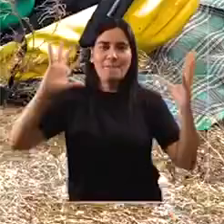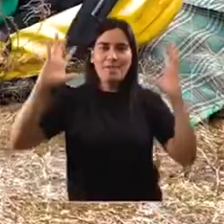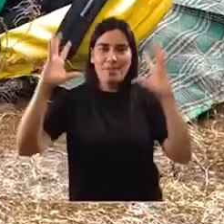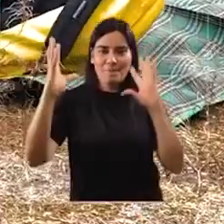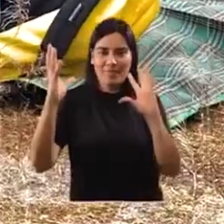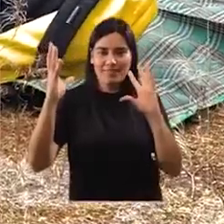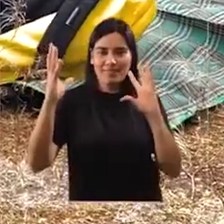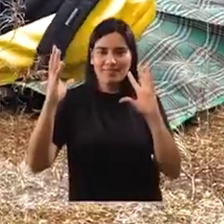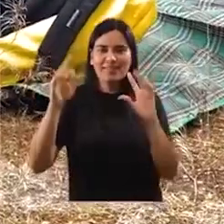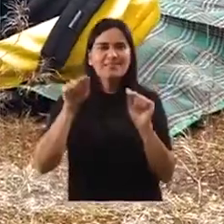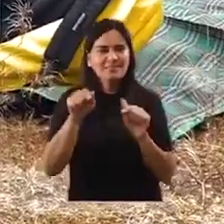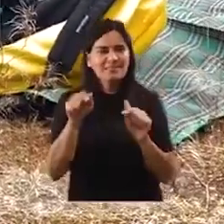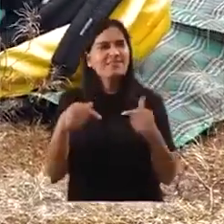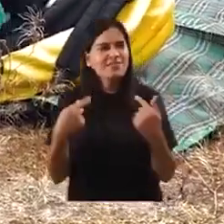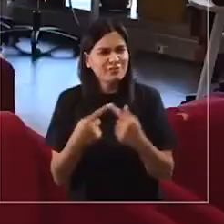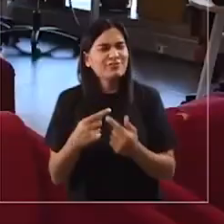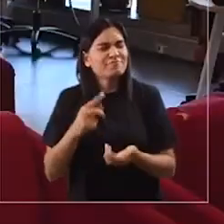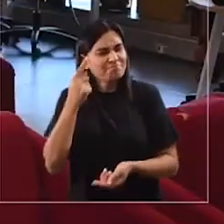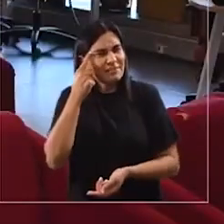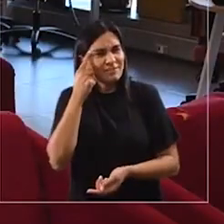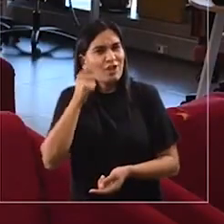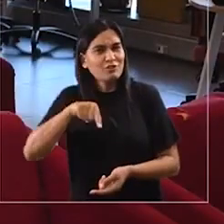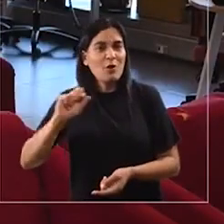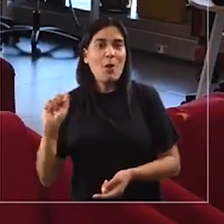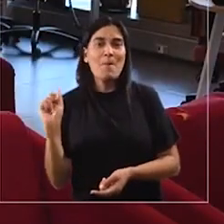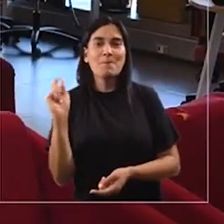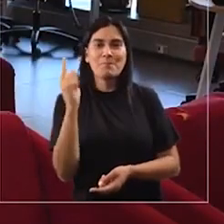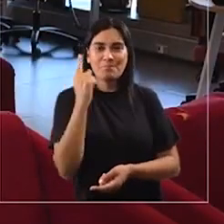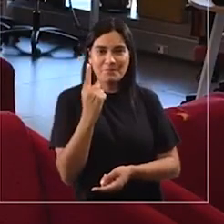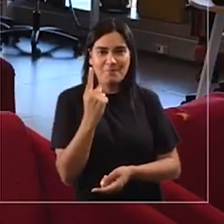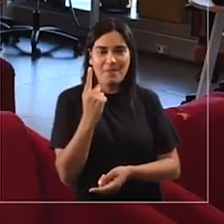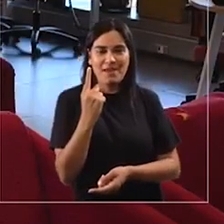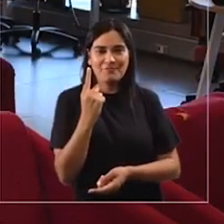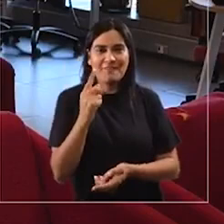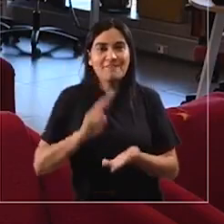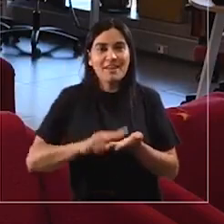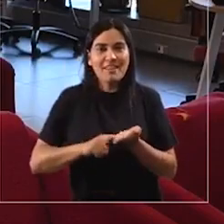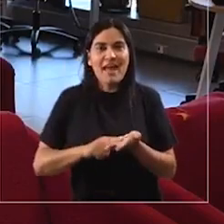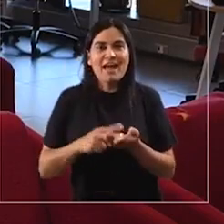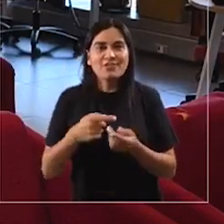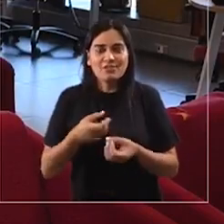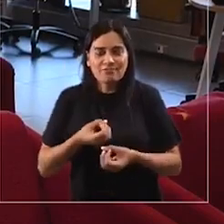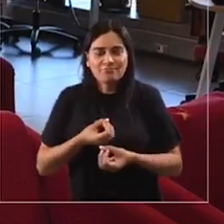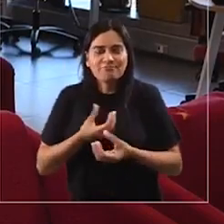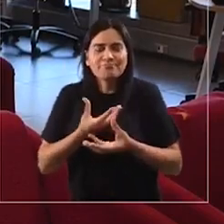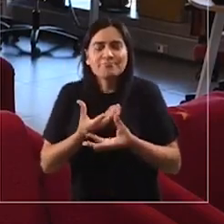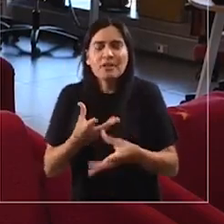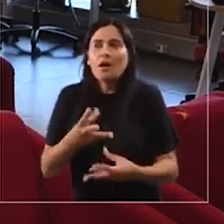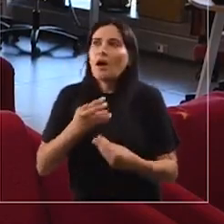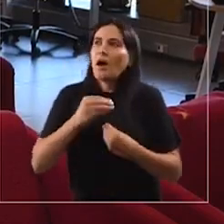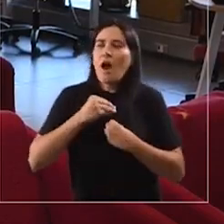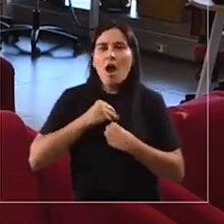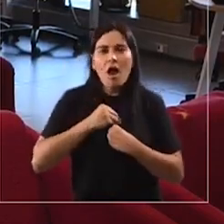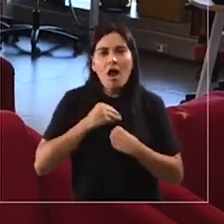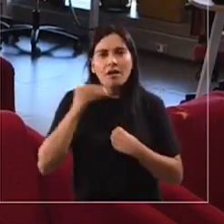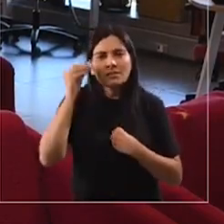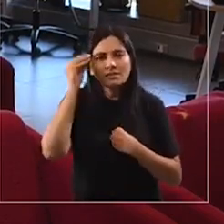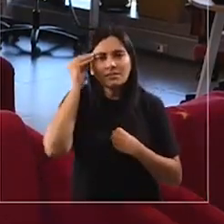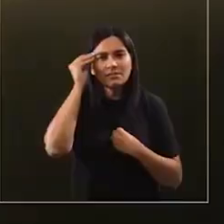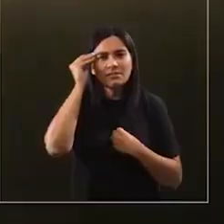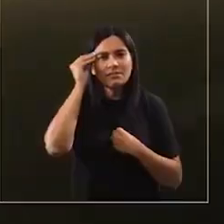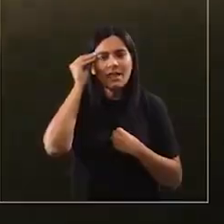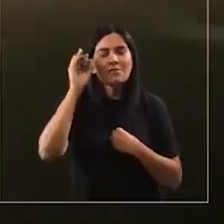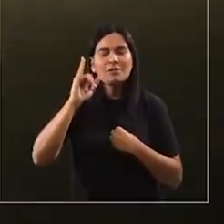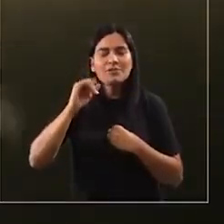necesitamos para el cuidado del medio ambiente. Creo que en ese sentido nosotros fuimos los primeros que un poco pudimos plantarle esa